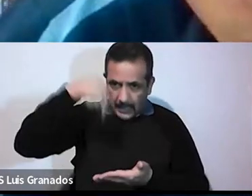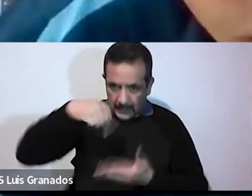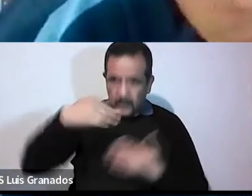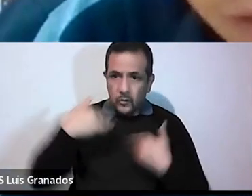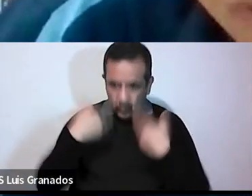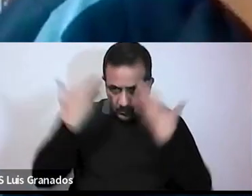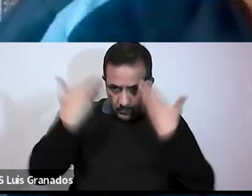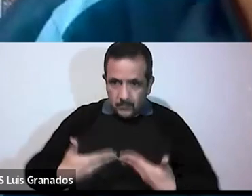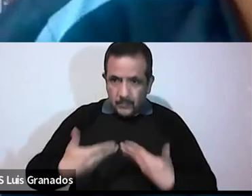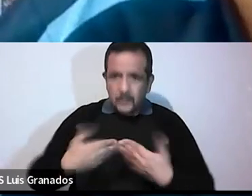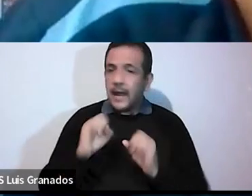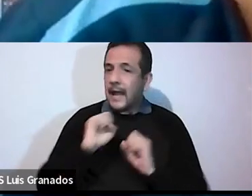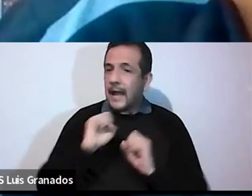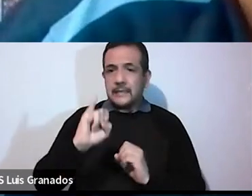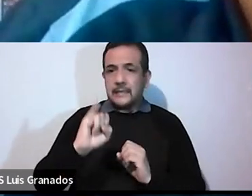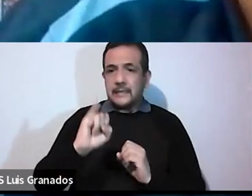Tal cual, tal cual soy.